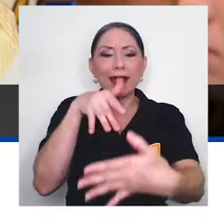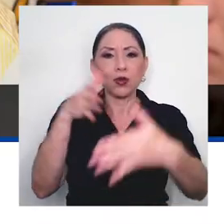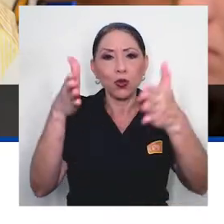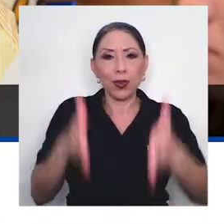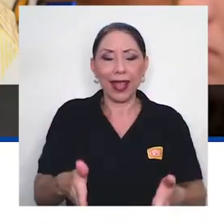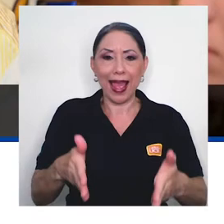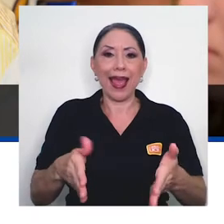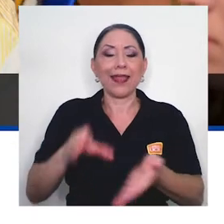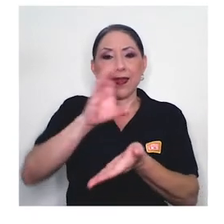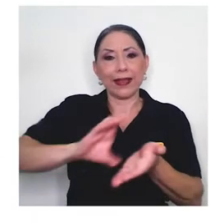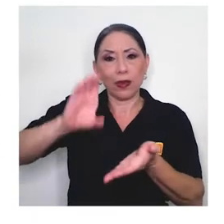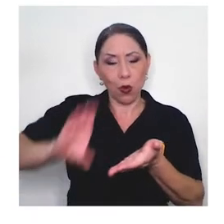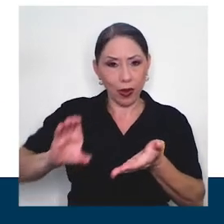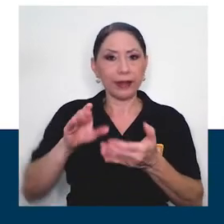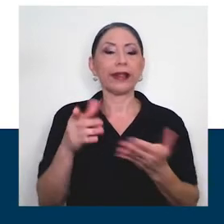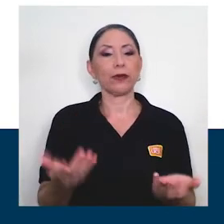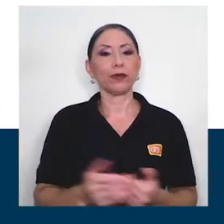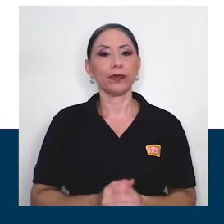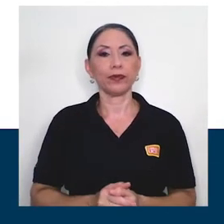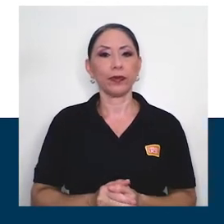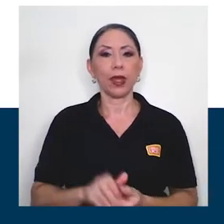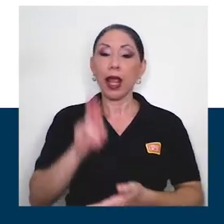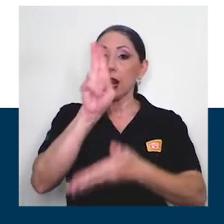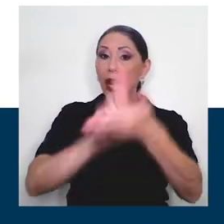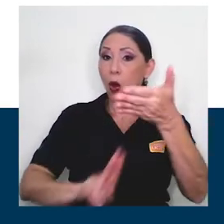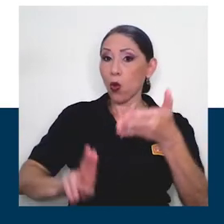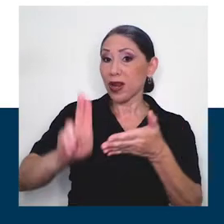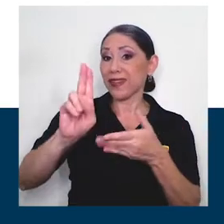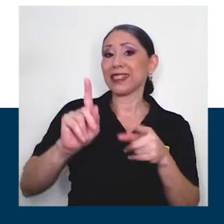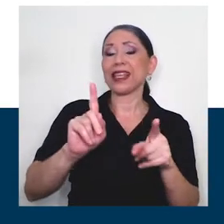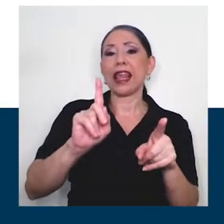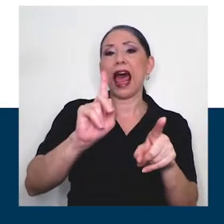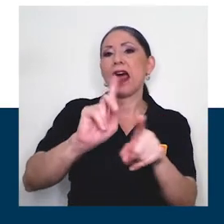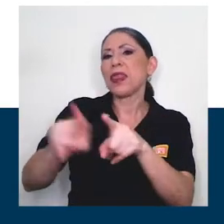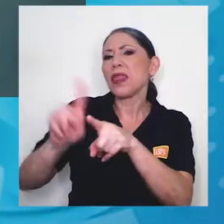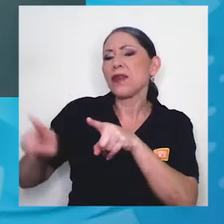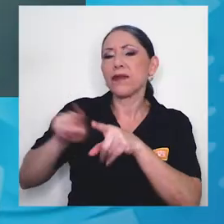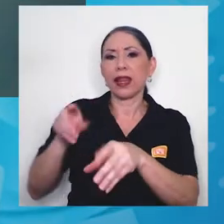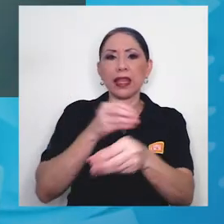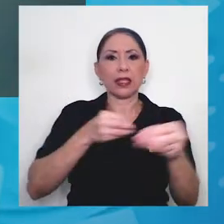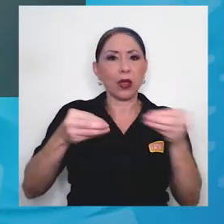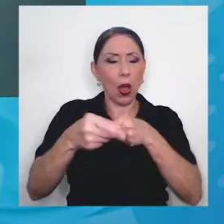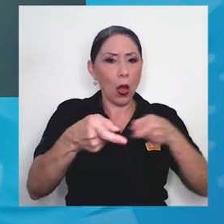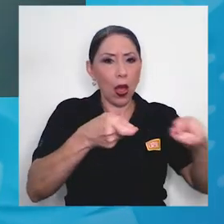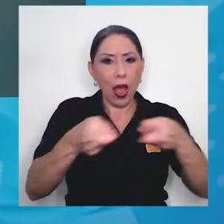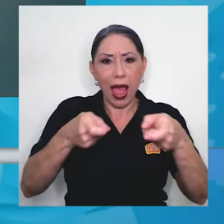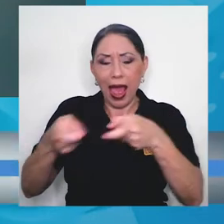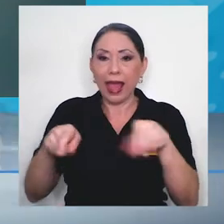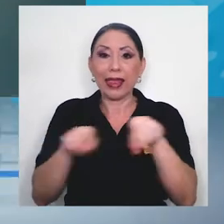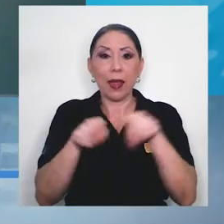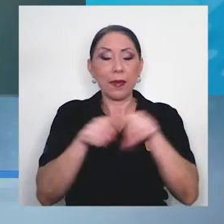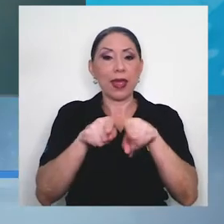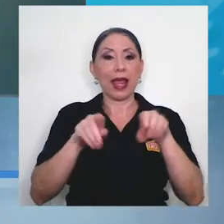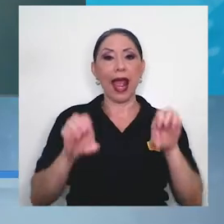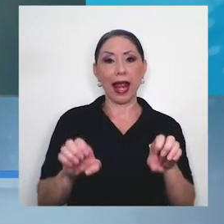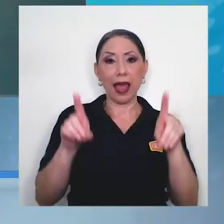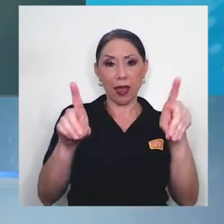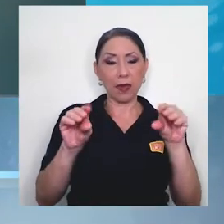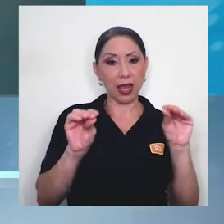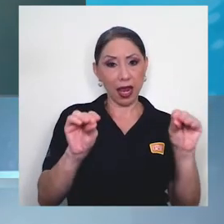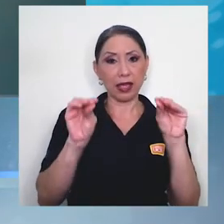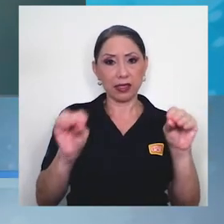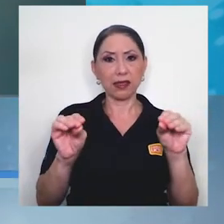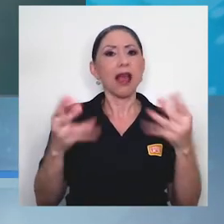de educación secundaria. La universidad en diferentes instancias administrativas y académicas ha brindado